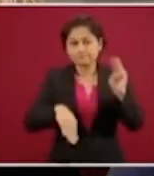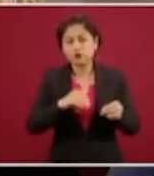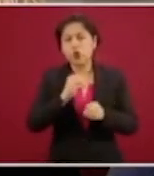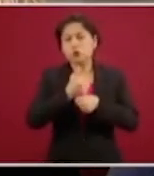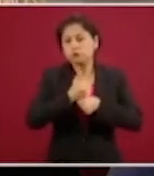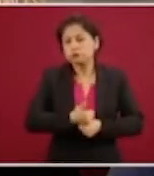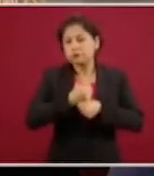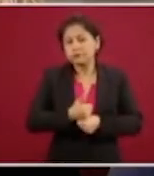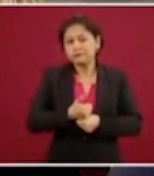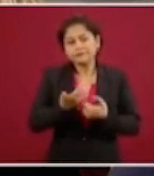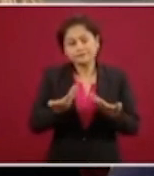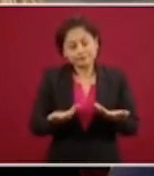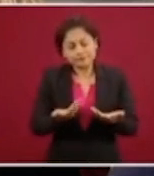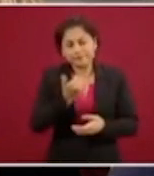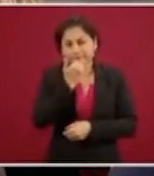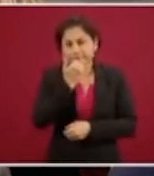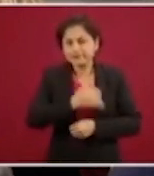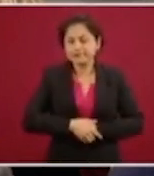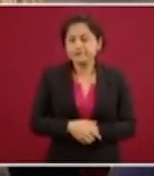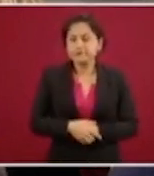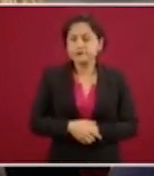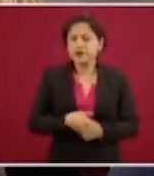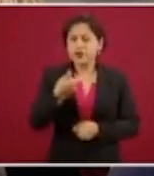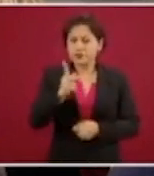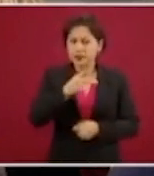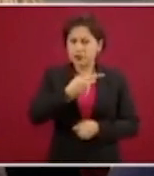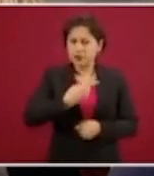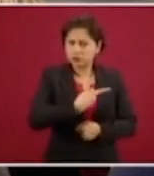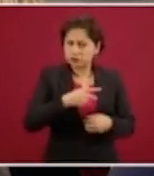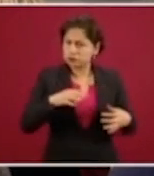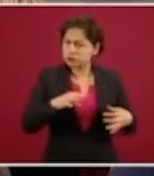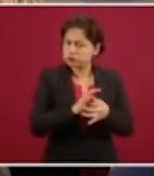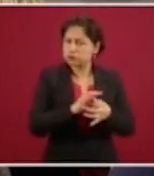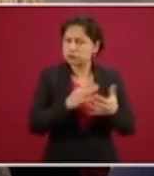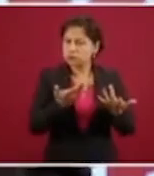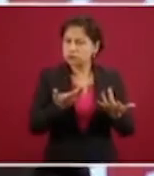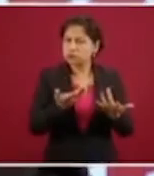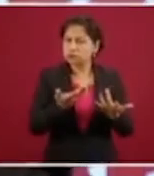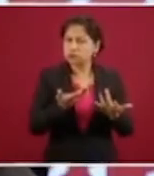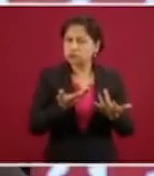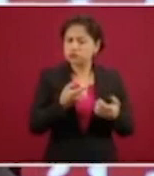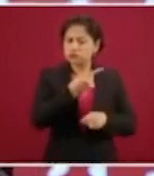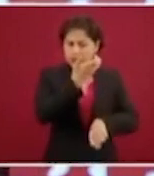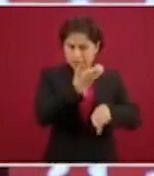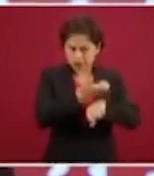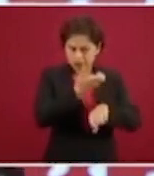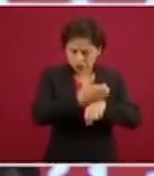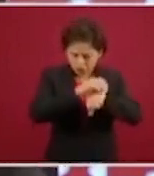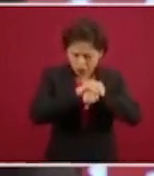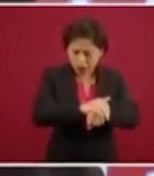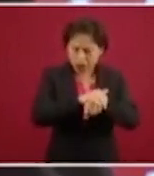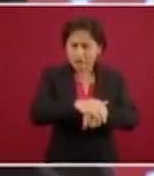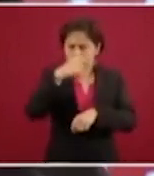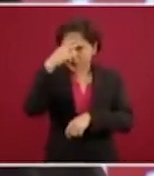Y hemos estado cerca de Estados Unidos. Estados Unidos también ha sido un país amigo de México, nos han dado la información,